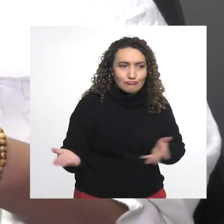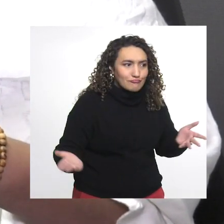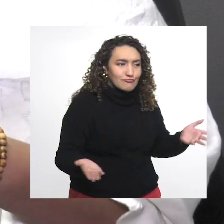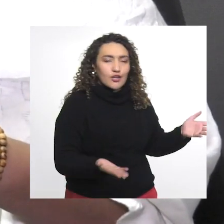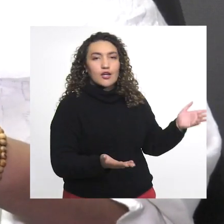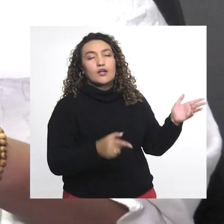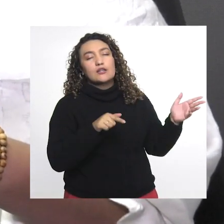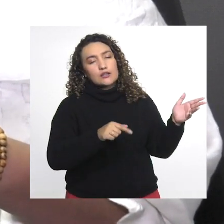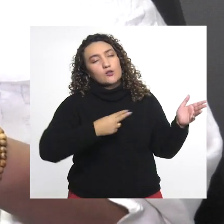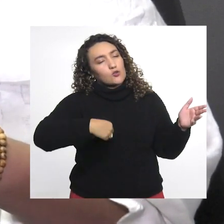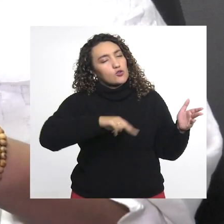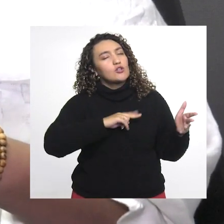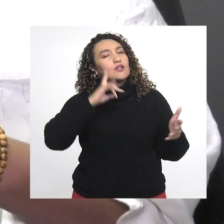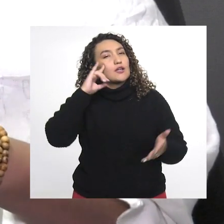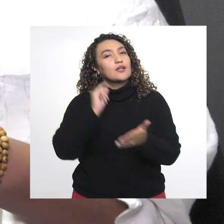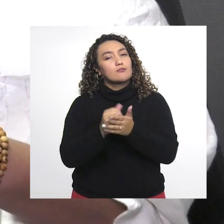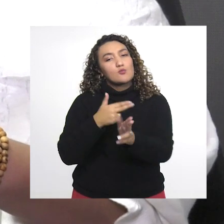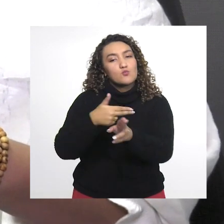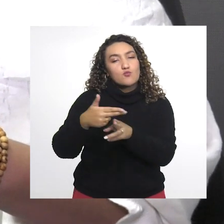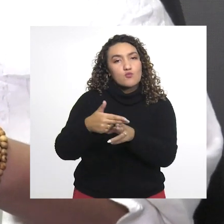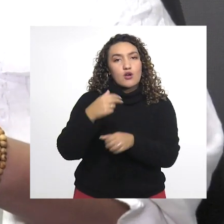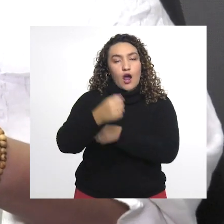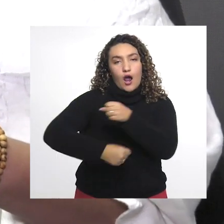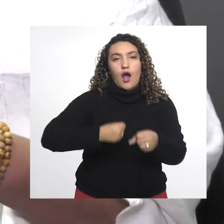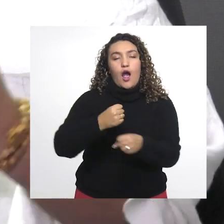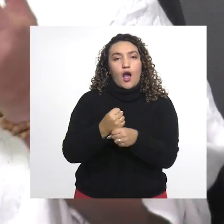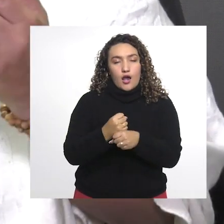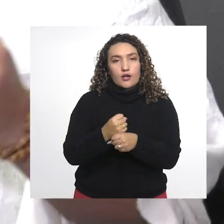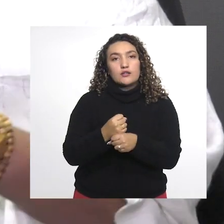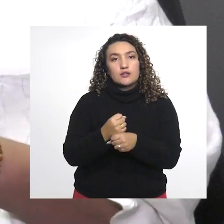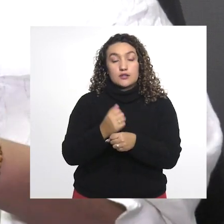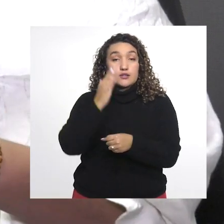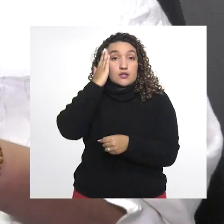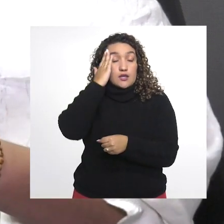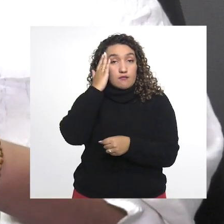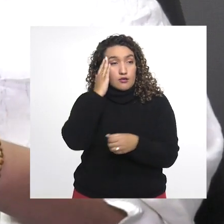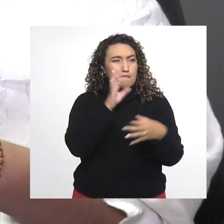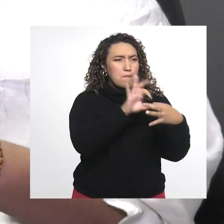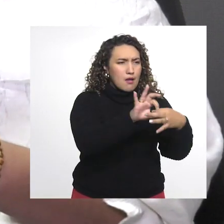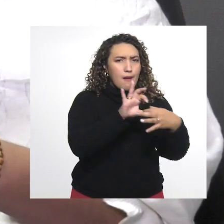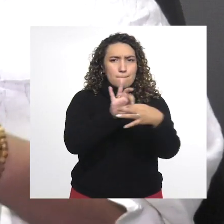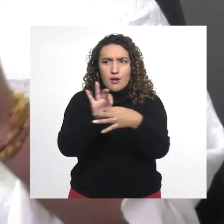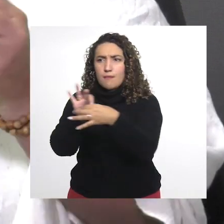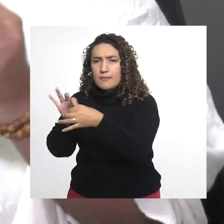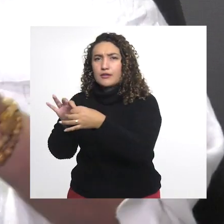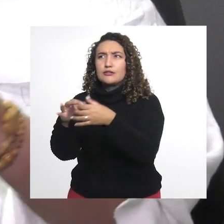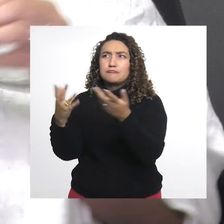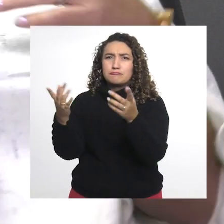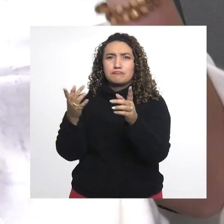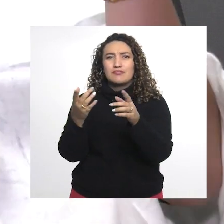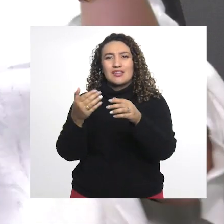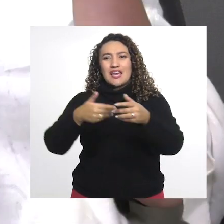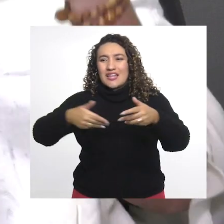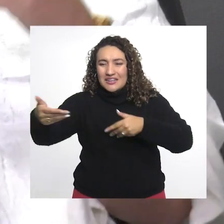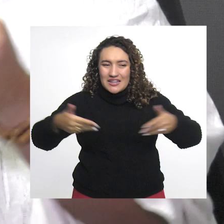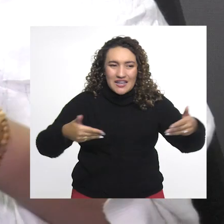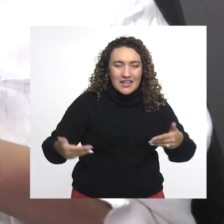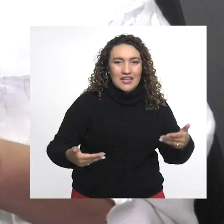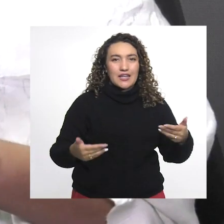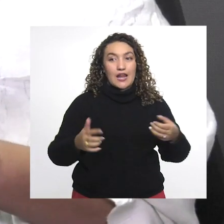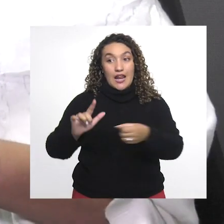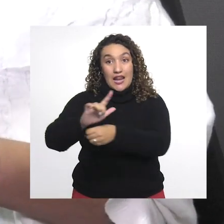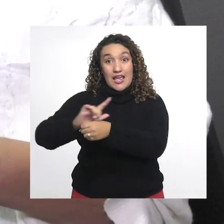ganados en todo el país, espacios ganados en territorio y creemos y conocemos que en los próximos años, a través